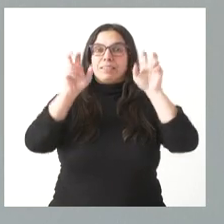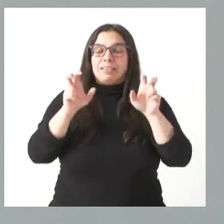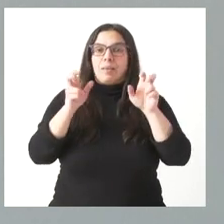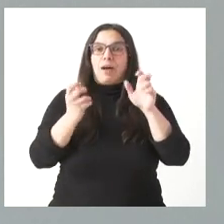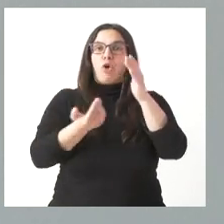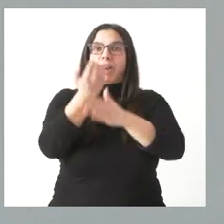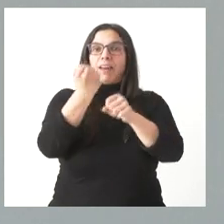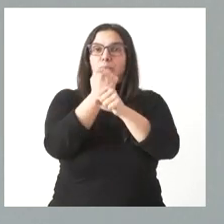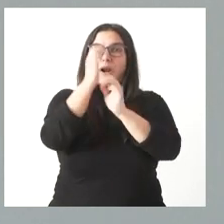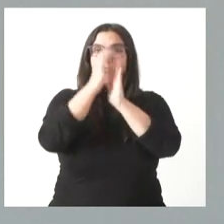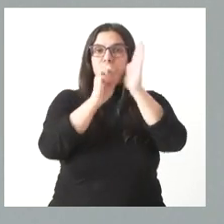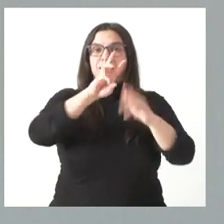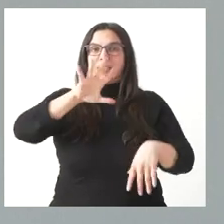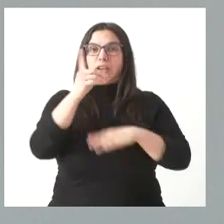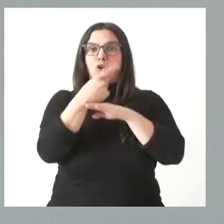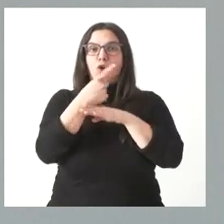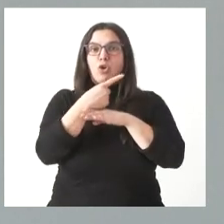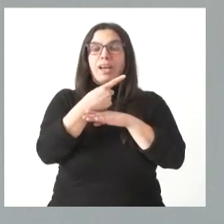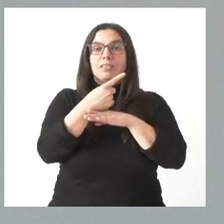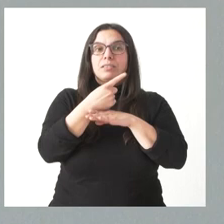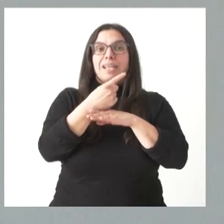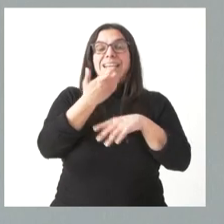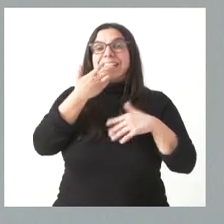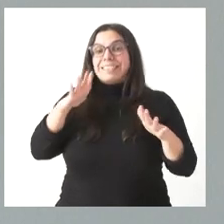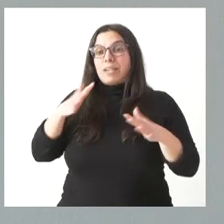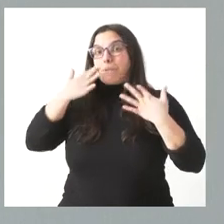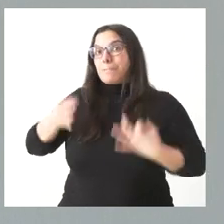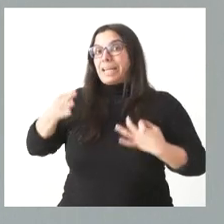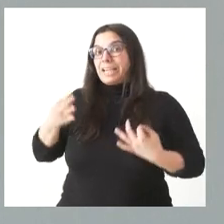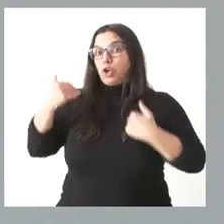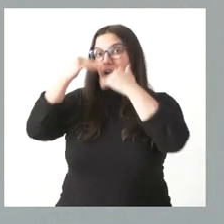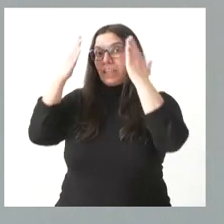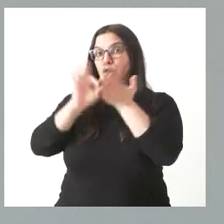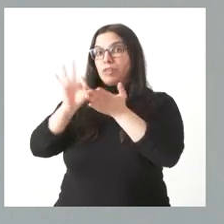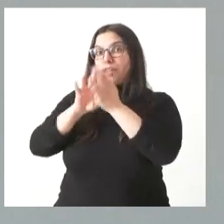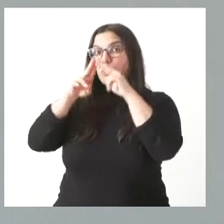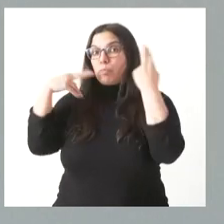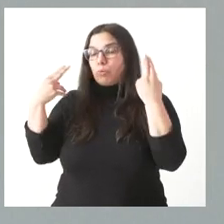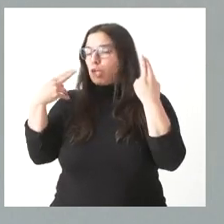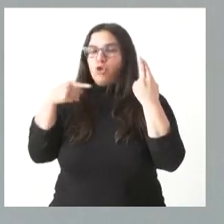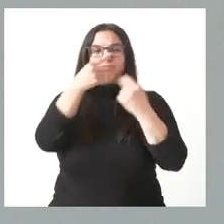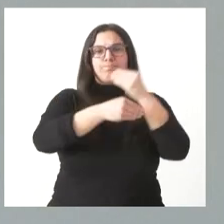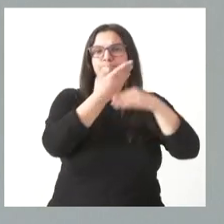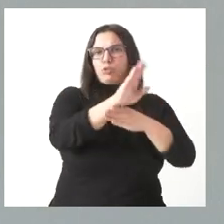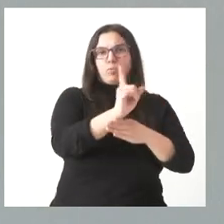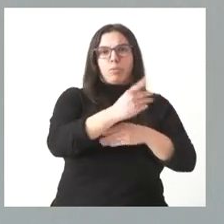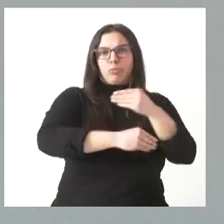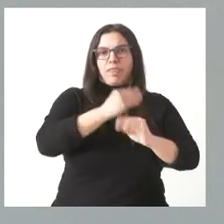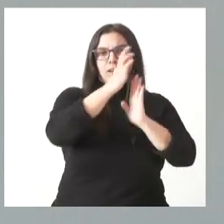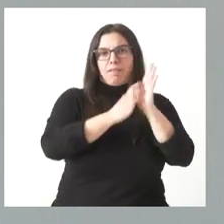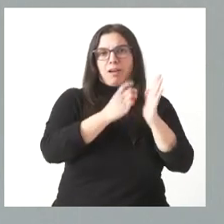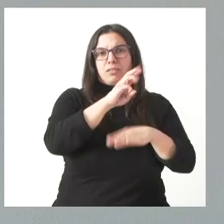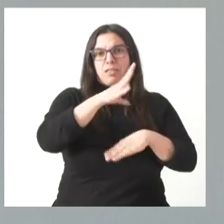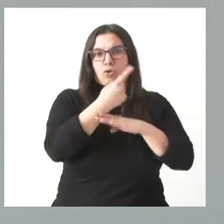profesionales, si esto hubiera puesto en peligro los servicios públicos que prestamos en Castilla y León, que son servicios de mucha calidad. Y, por tanto,